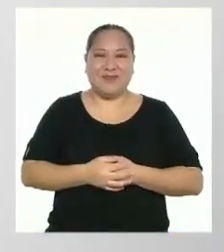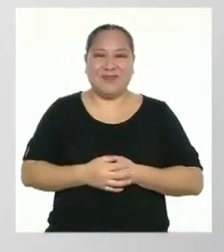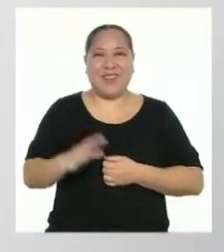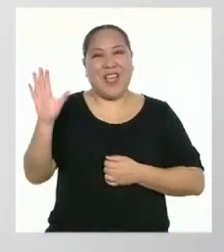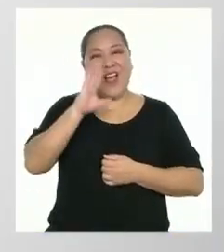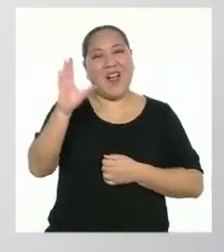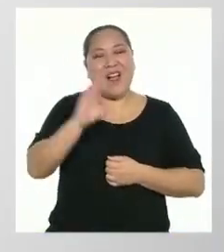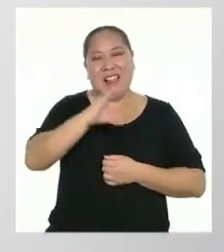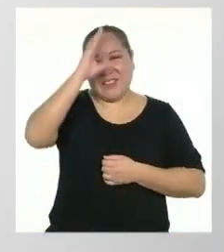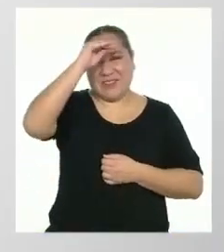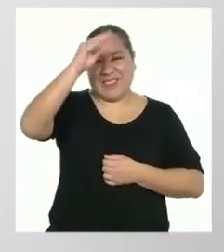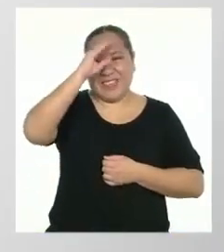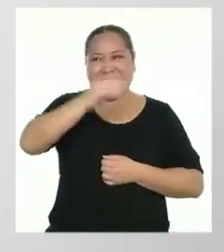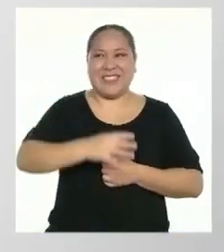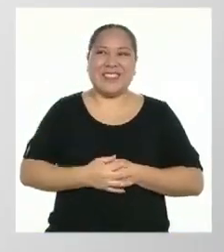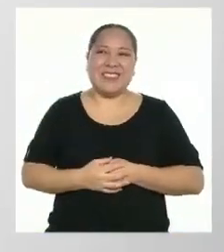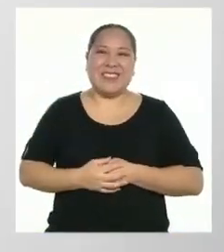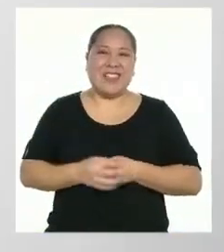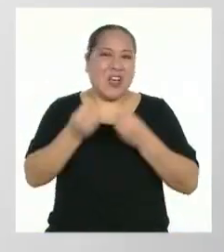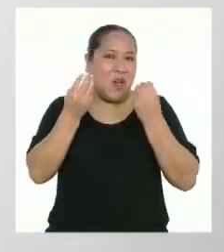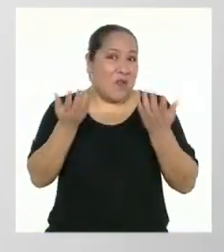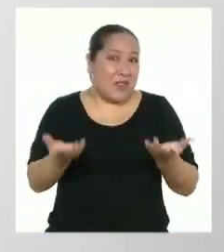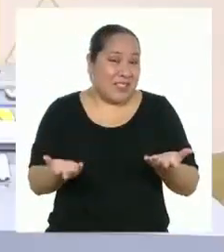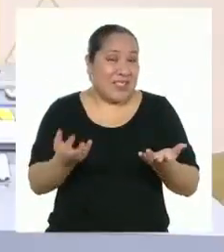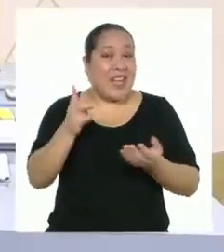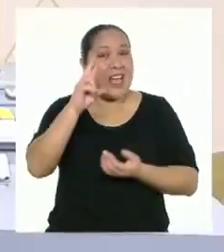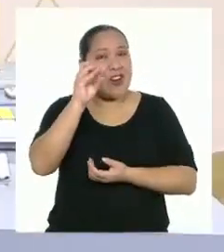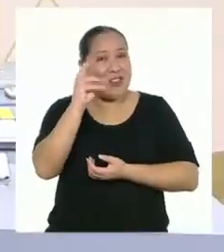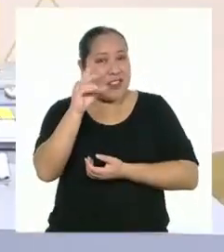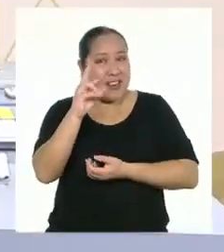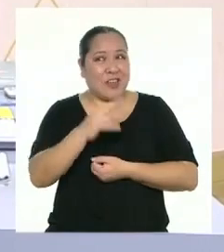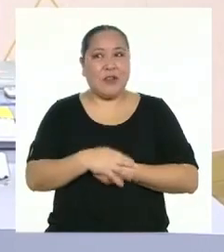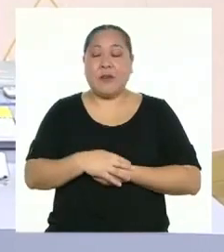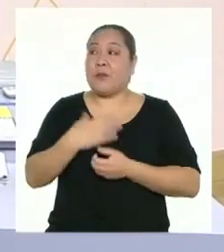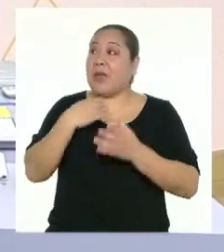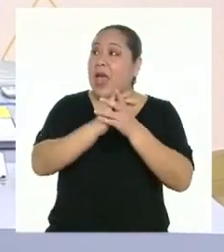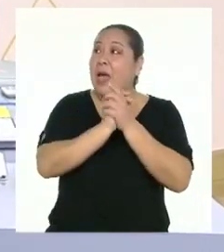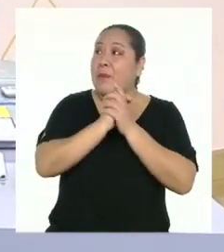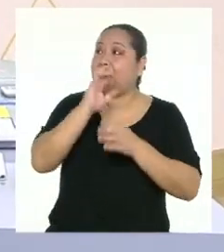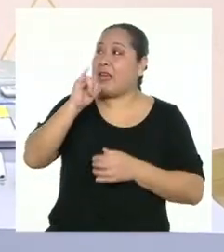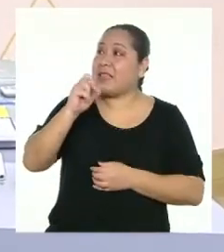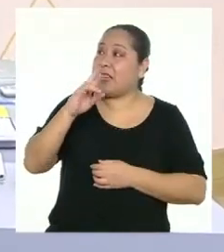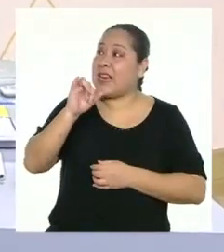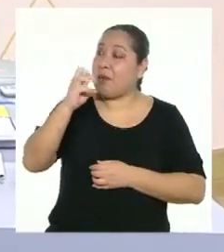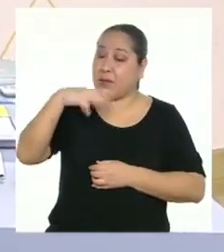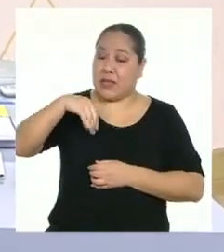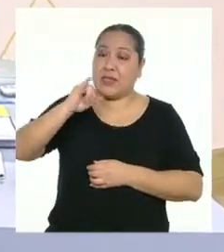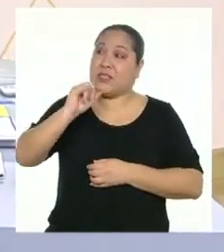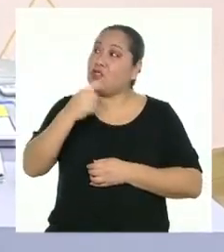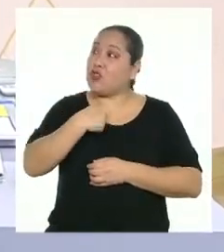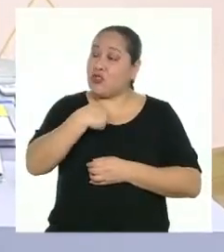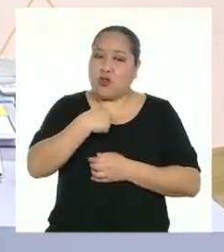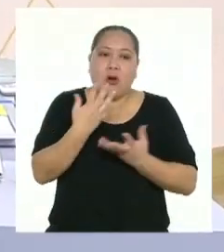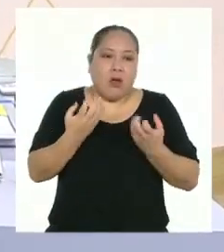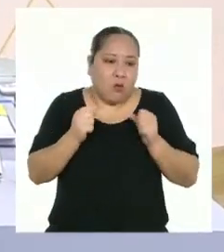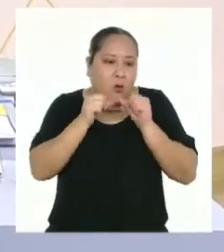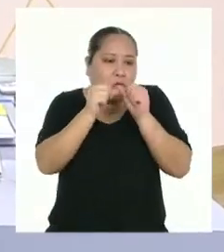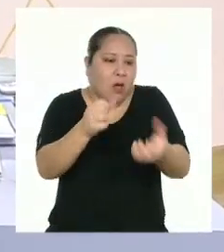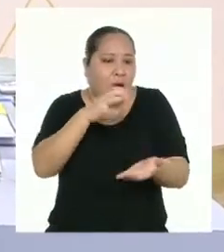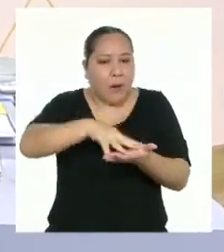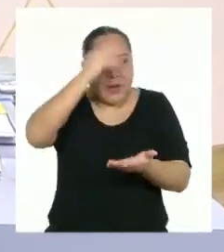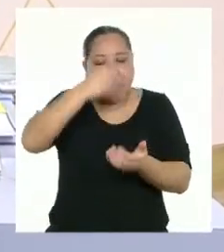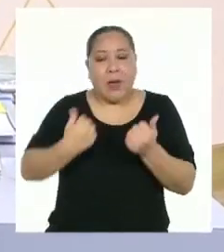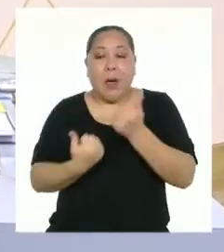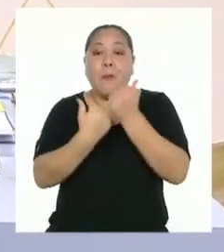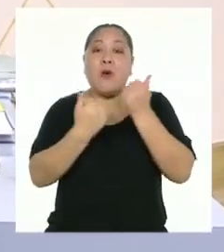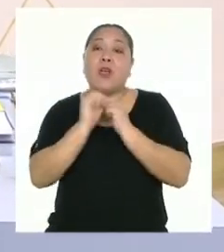Hola, chicas y chicos. ¿Cómo estás, Rodrigo? Mi amiga Yaremis y yo queremos seguir aprendiendo para apoyar a su hermano,